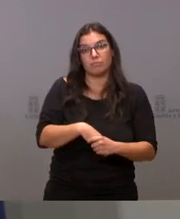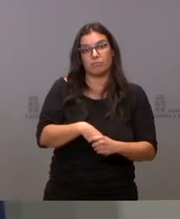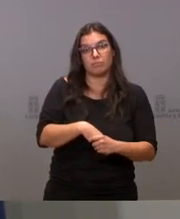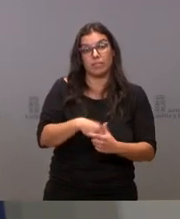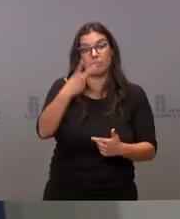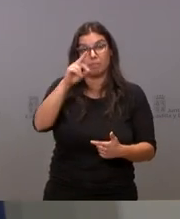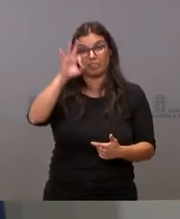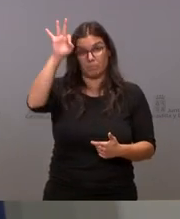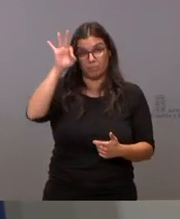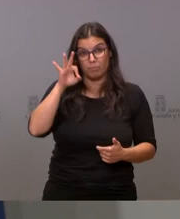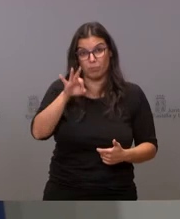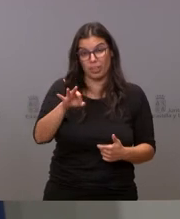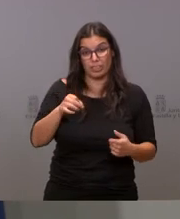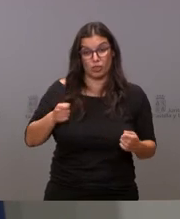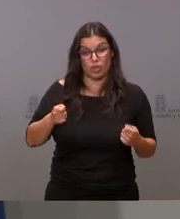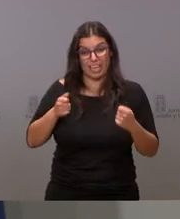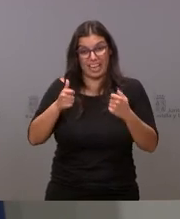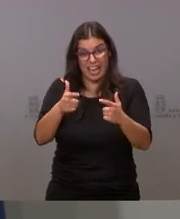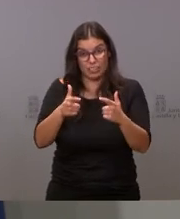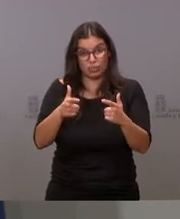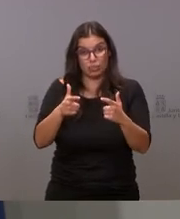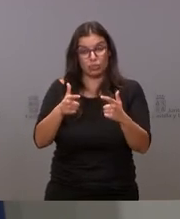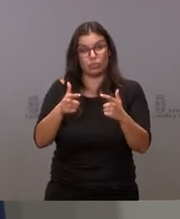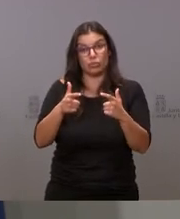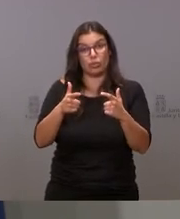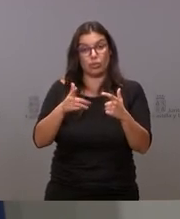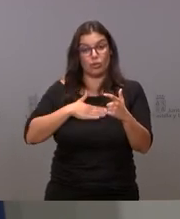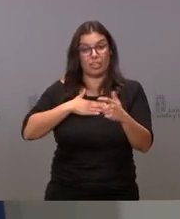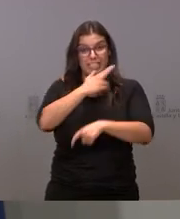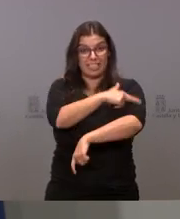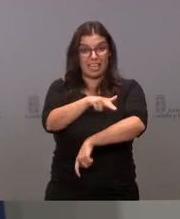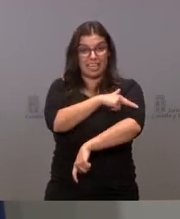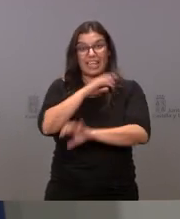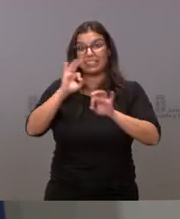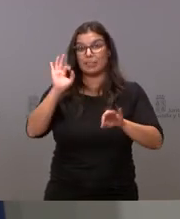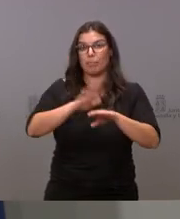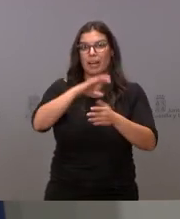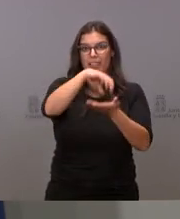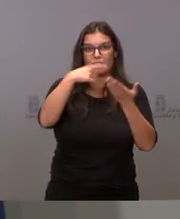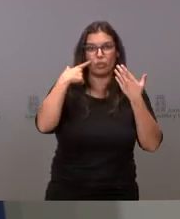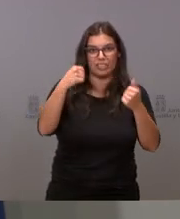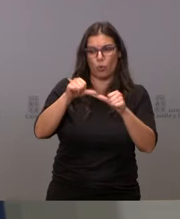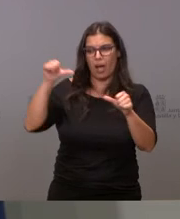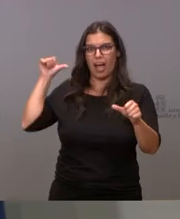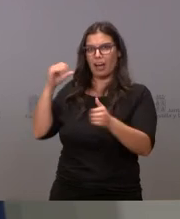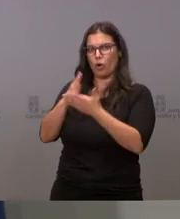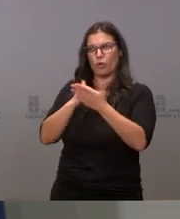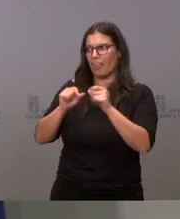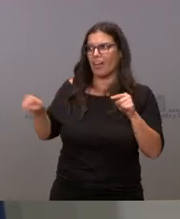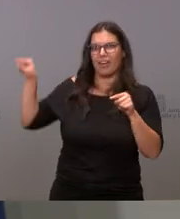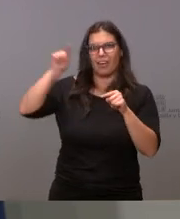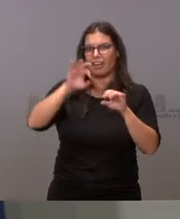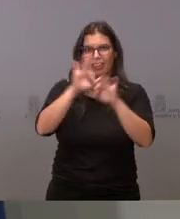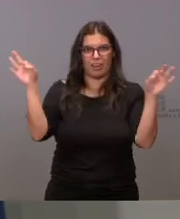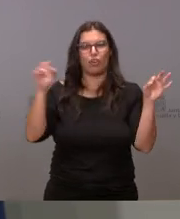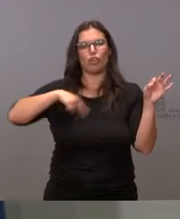el 20% del gasto de la sanidad en atención primaria cosa que no ha hecho ninguna comunidad autónoma y